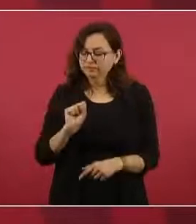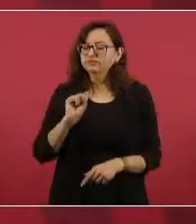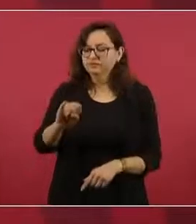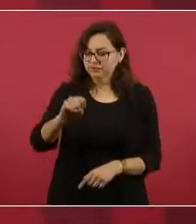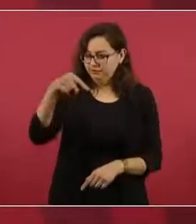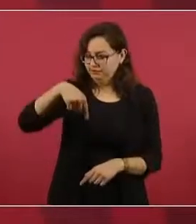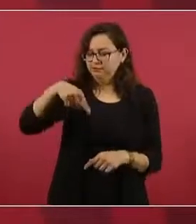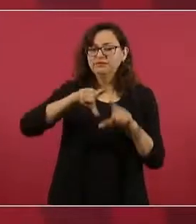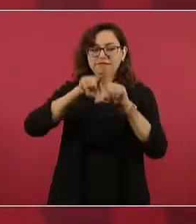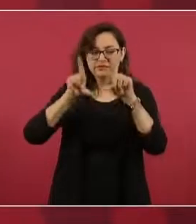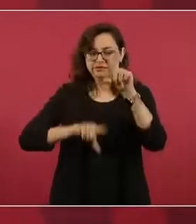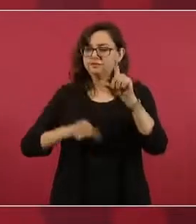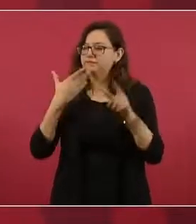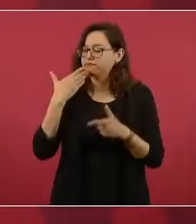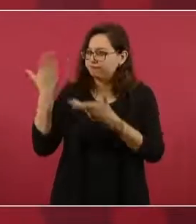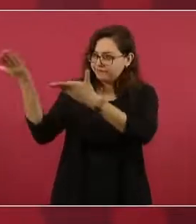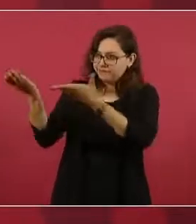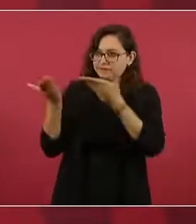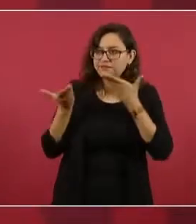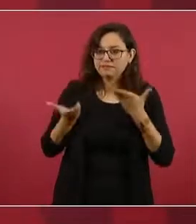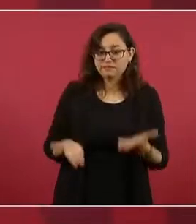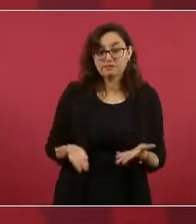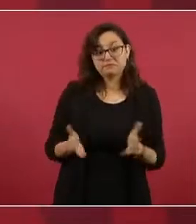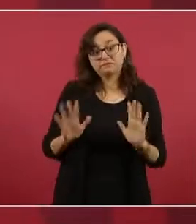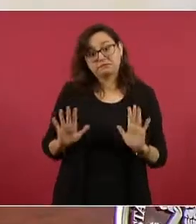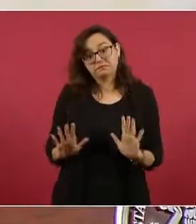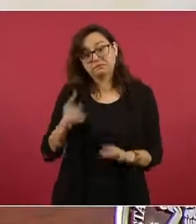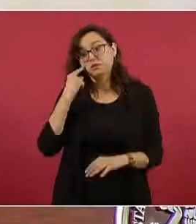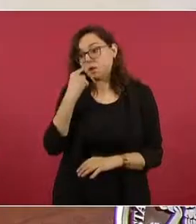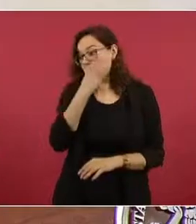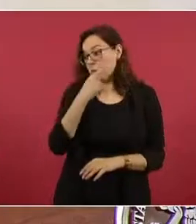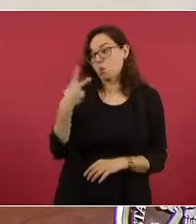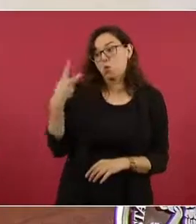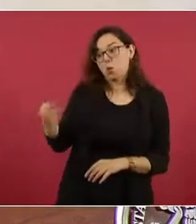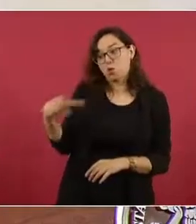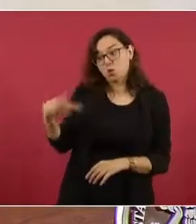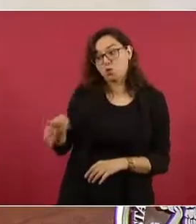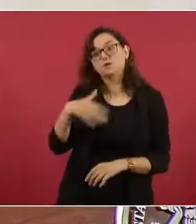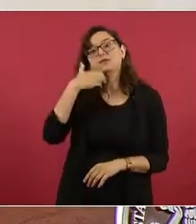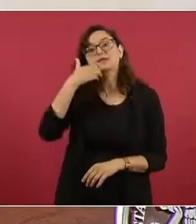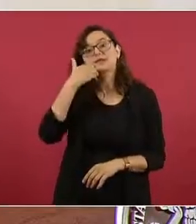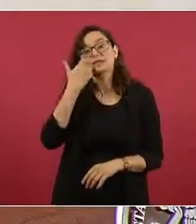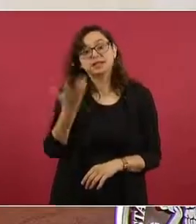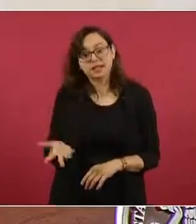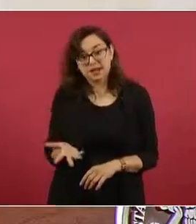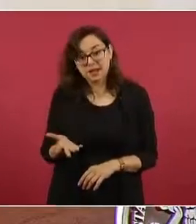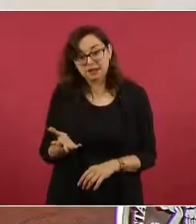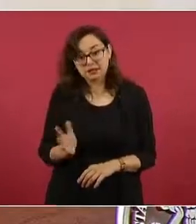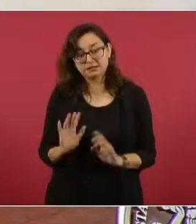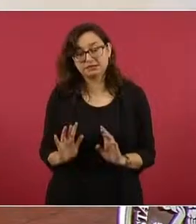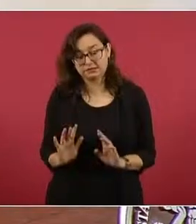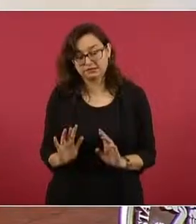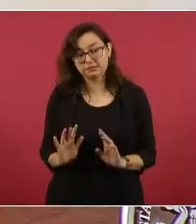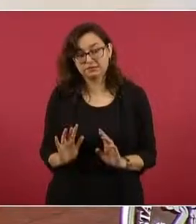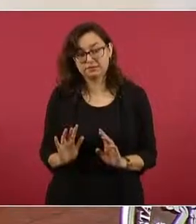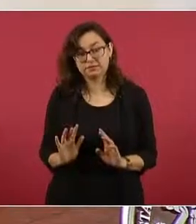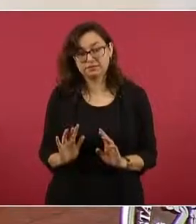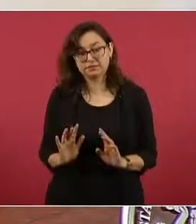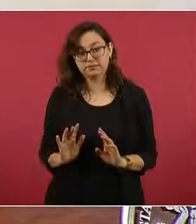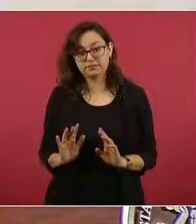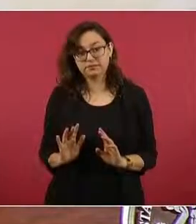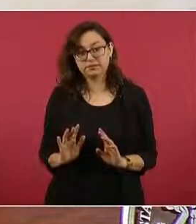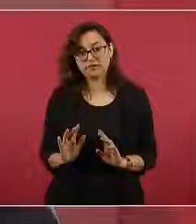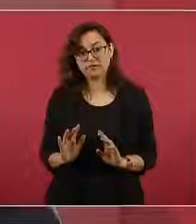si él lo desea, sus familiares, sus